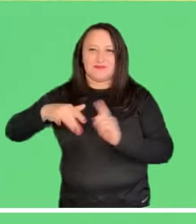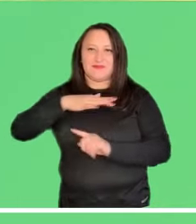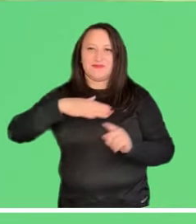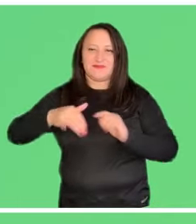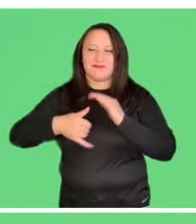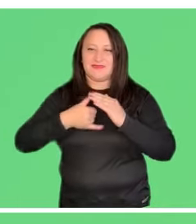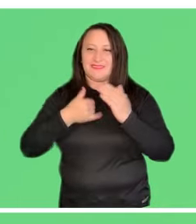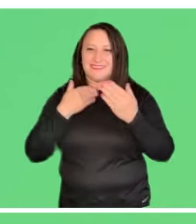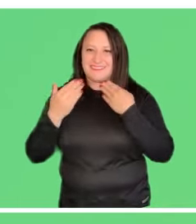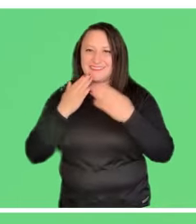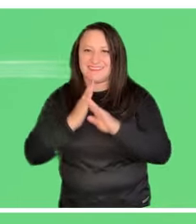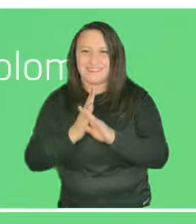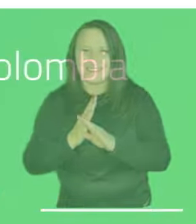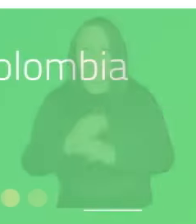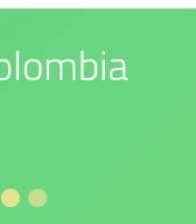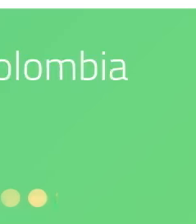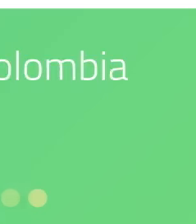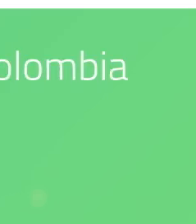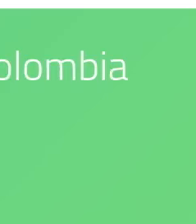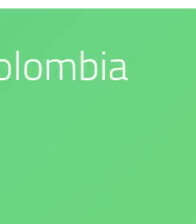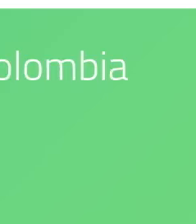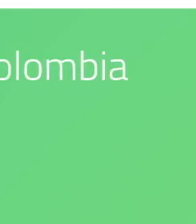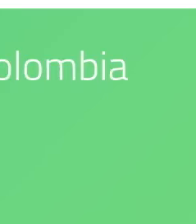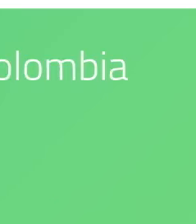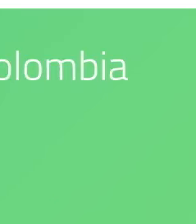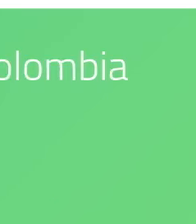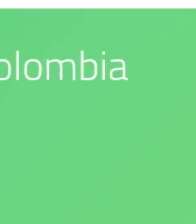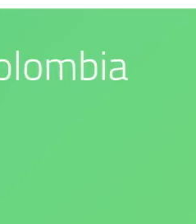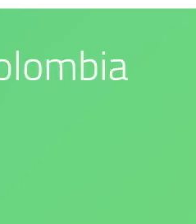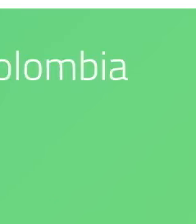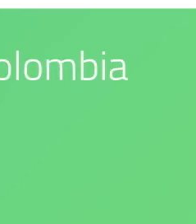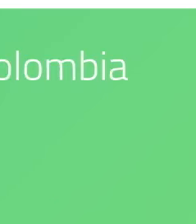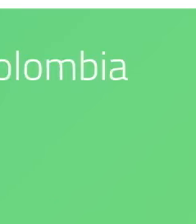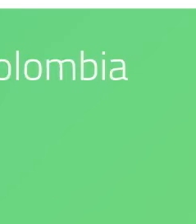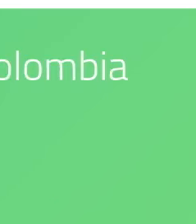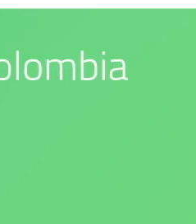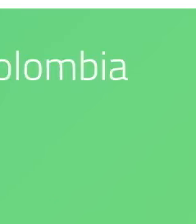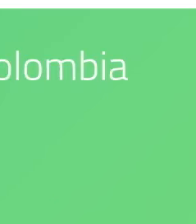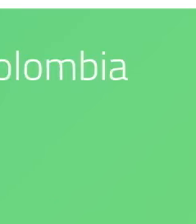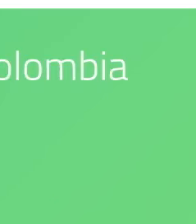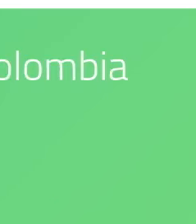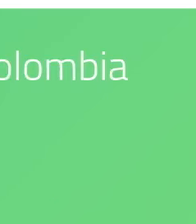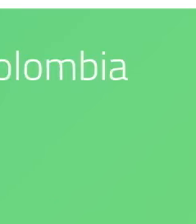Nuestro compromiso es con el medio ambiente y de AM es confianza y prevención.